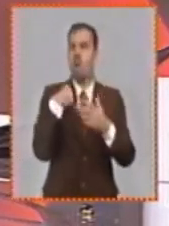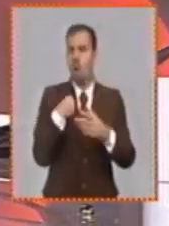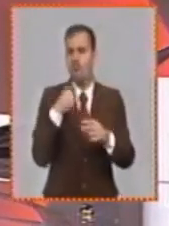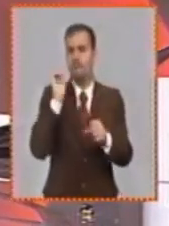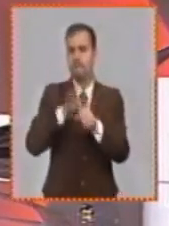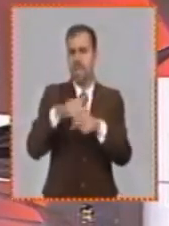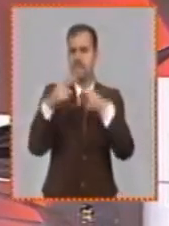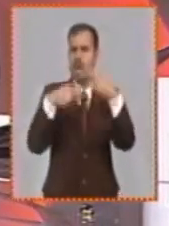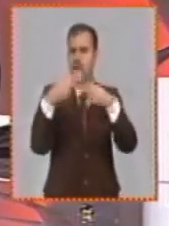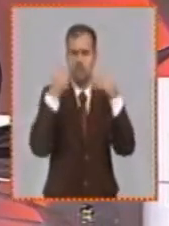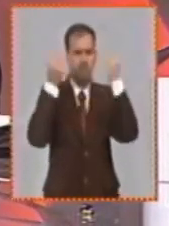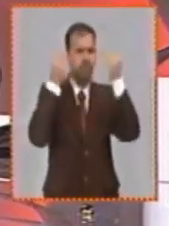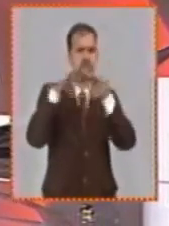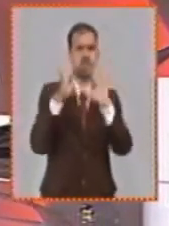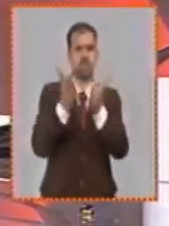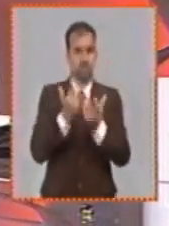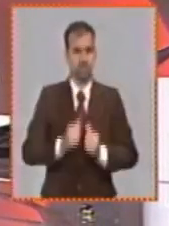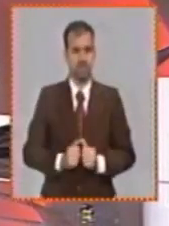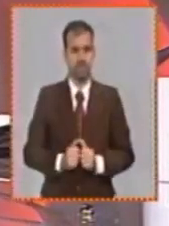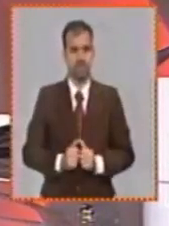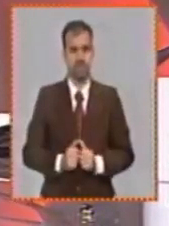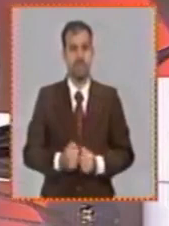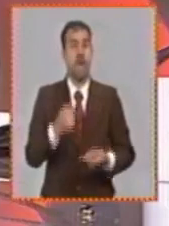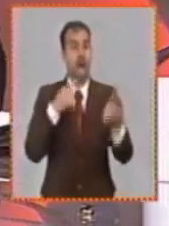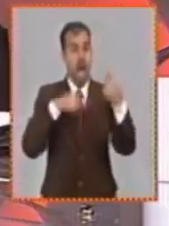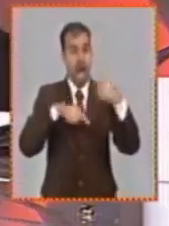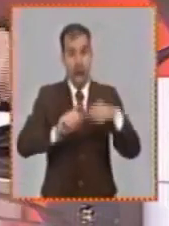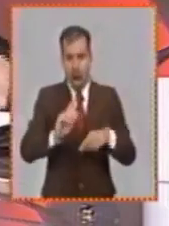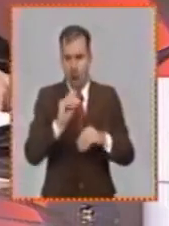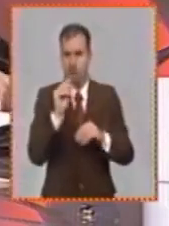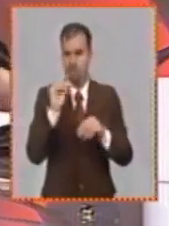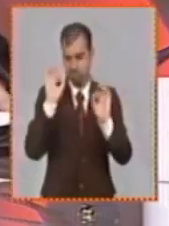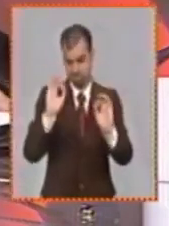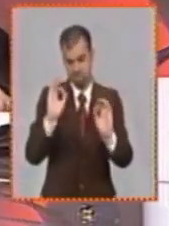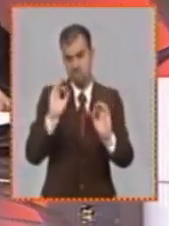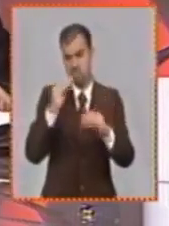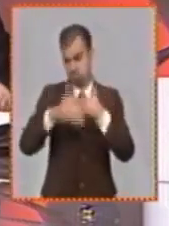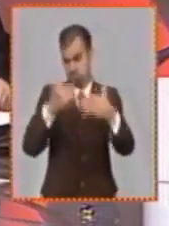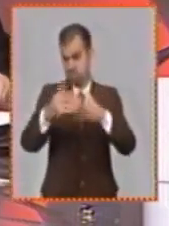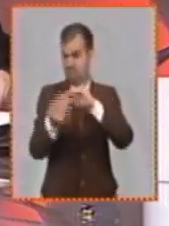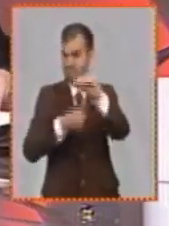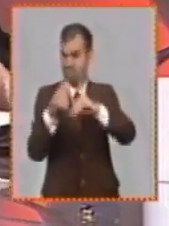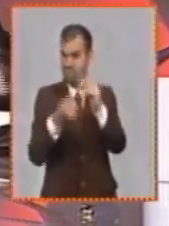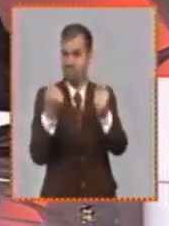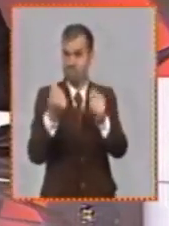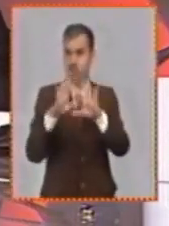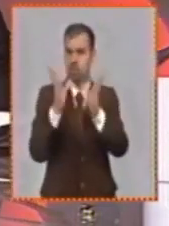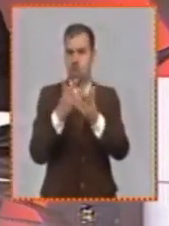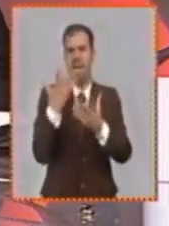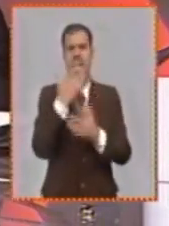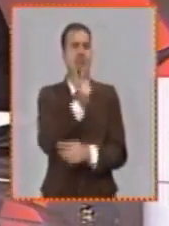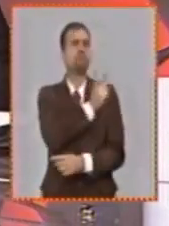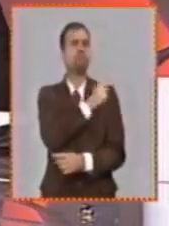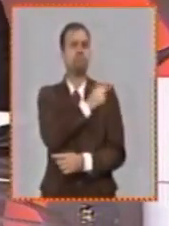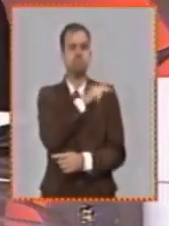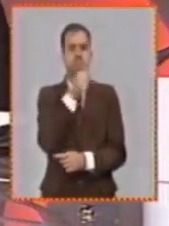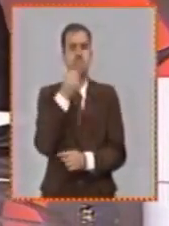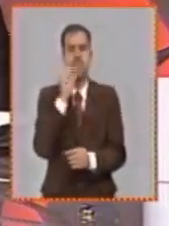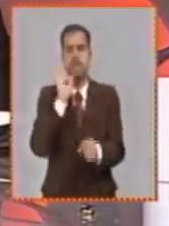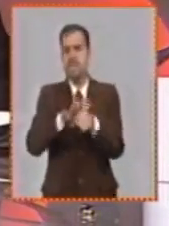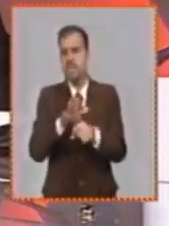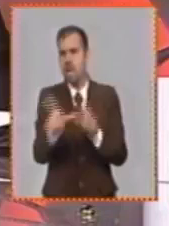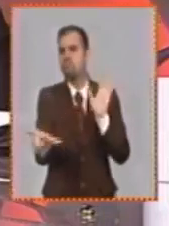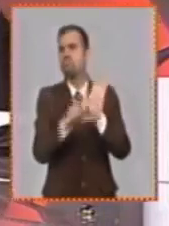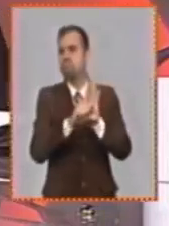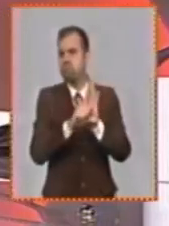conformación. ¿Cómo está haciéndose en medio de la tarea de ordenamiento? ¿Quiénes tienen facultades para fijar precios en la tarea de ordenamiento?